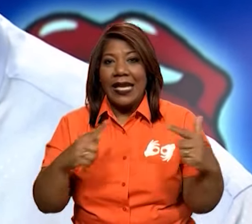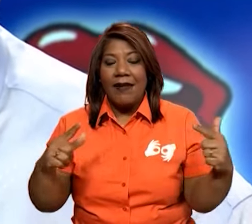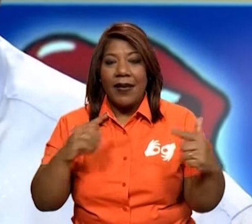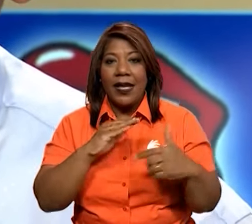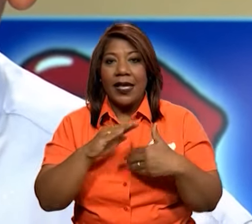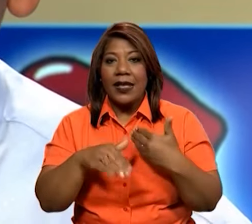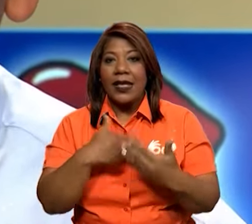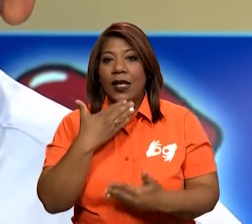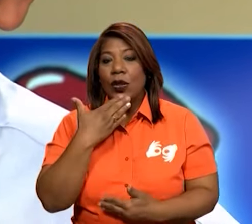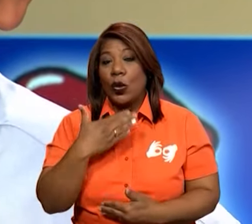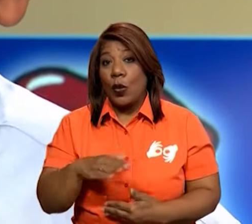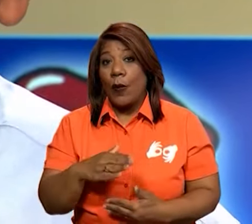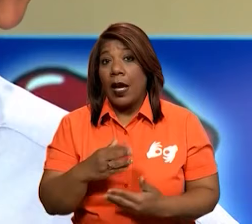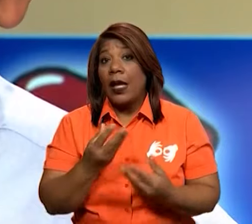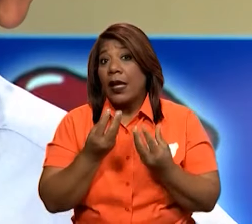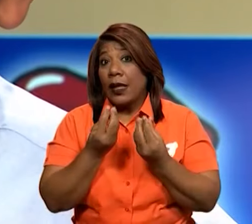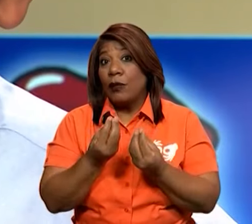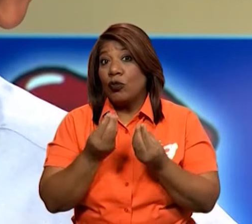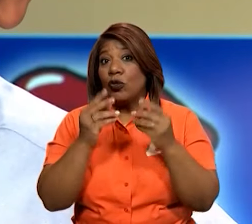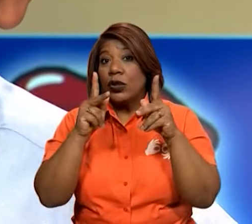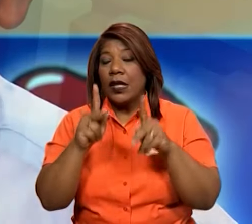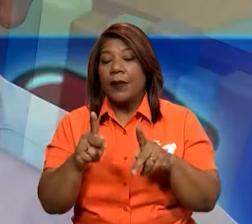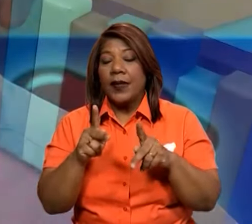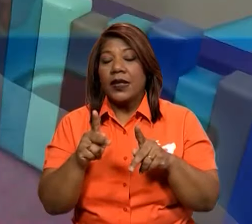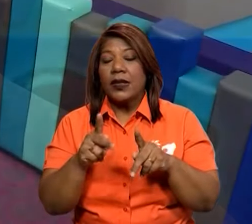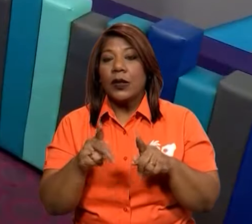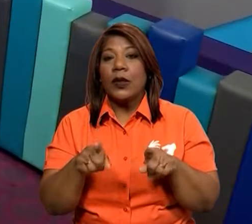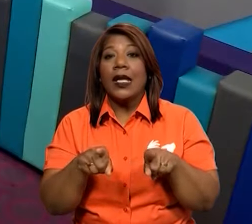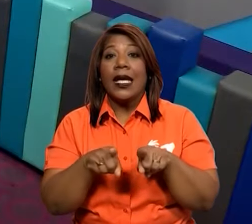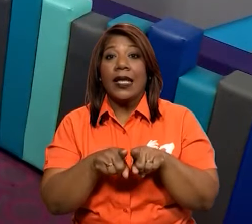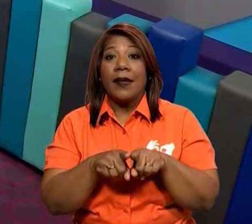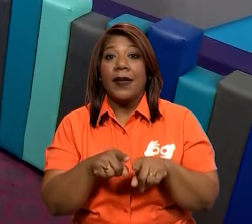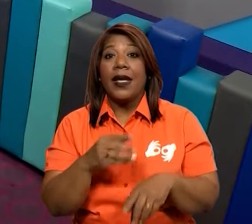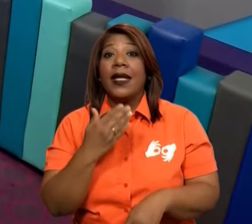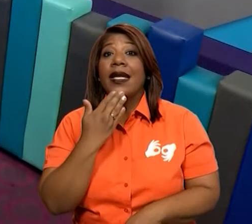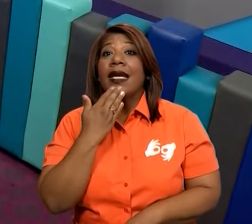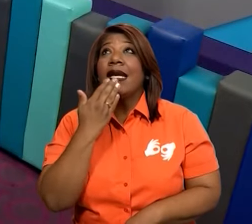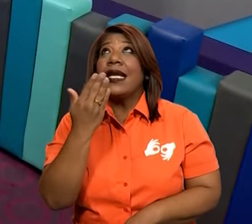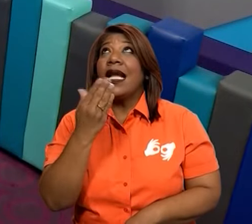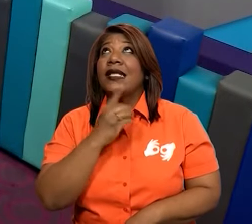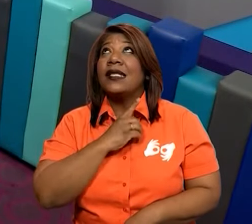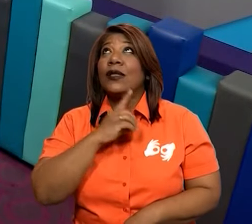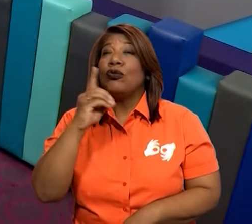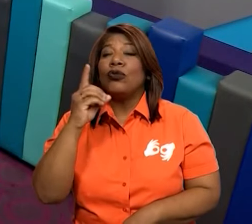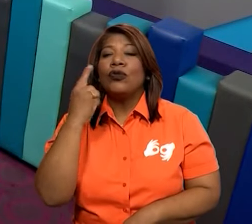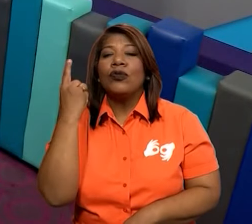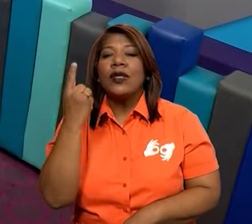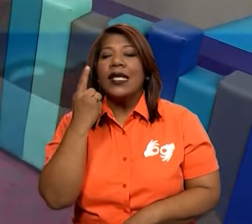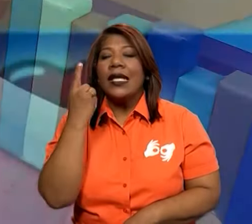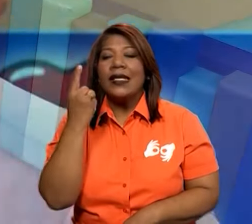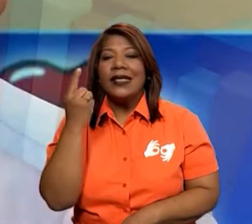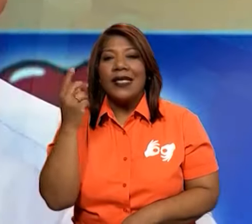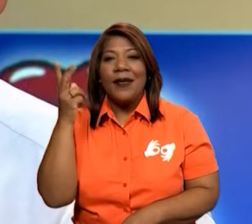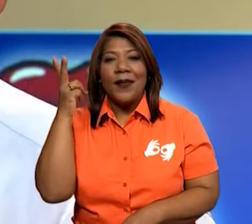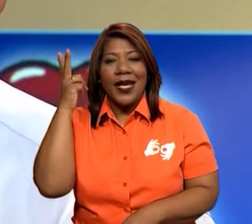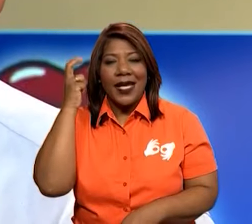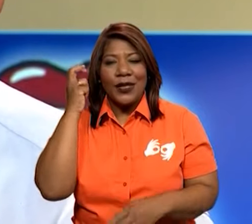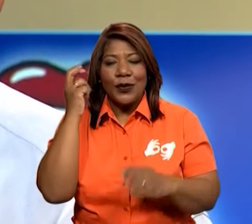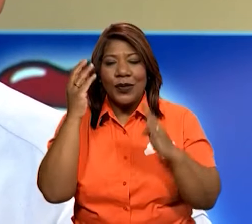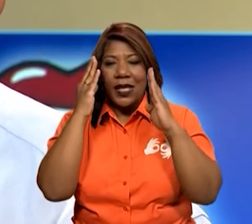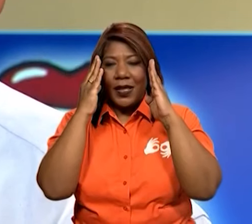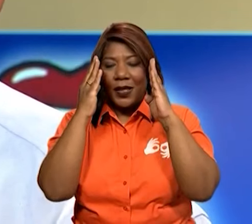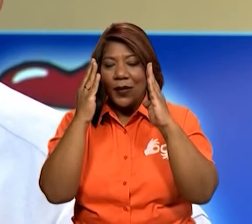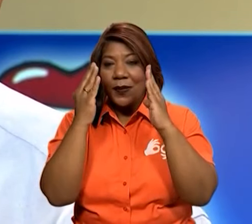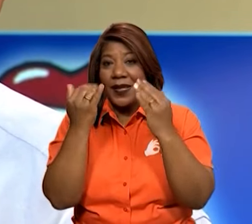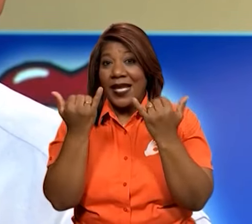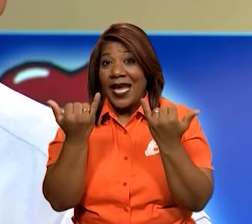a de muchas personas. Gracias por ser un Dios que nos escucha y gracias por llegar a este momento a